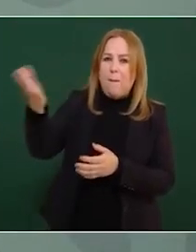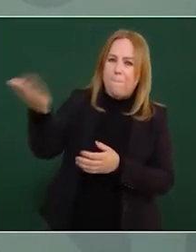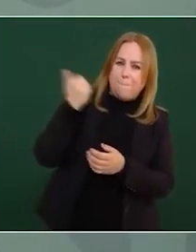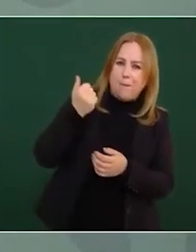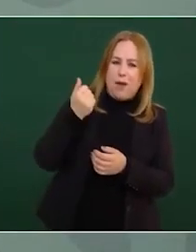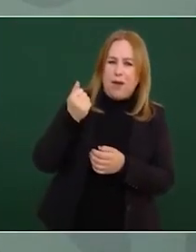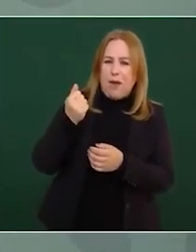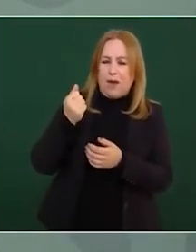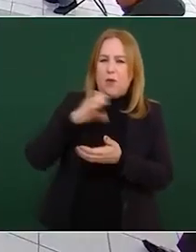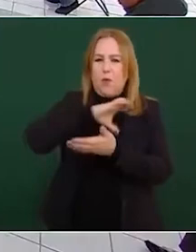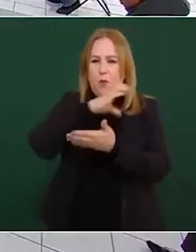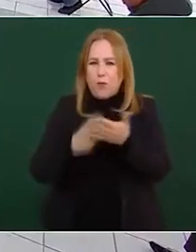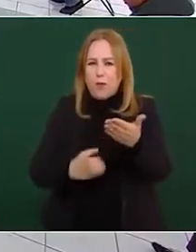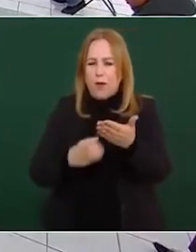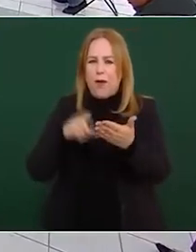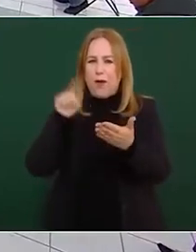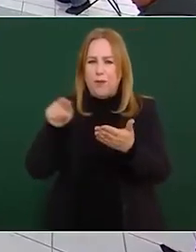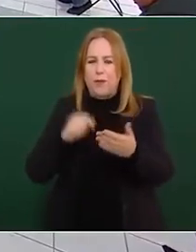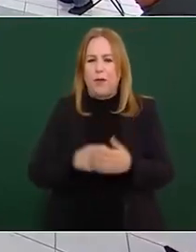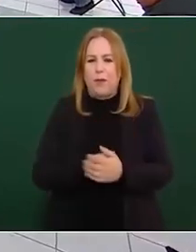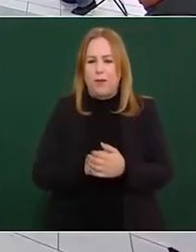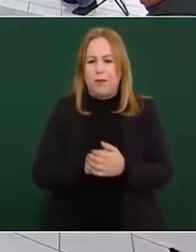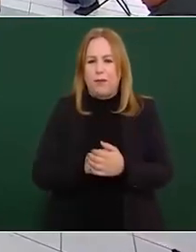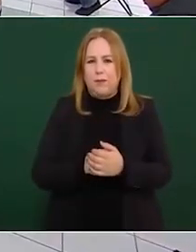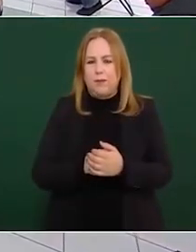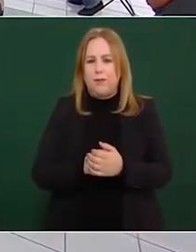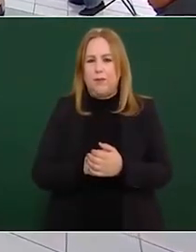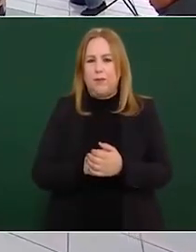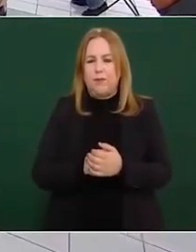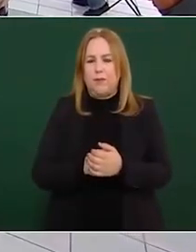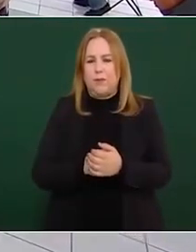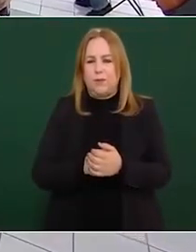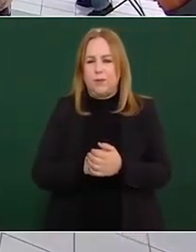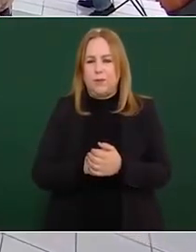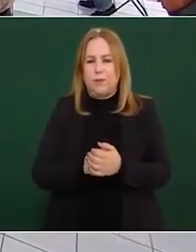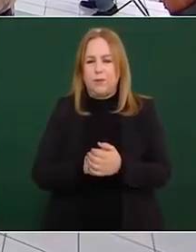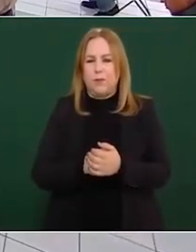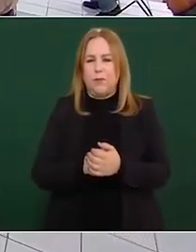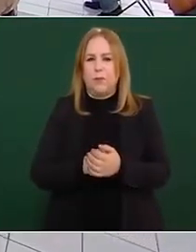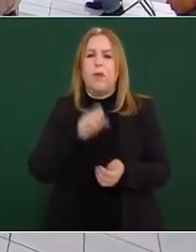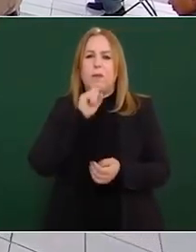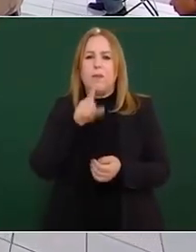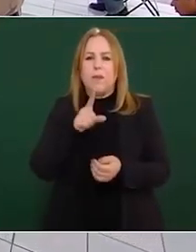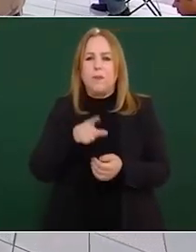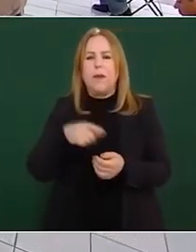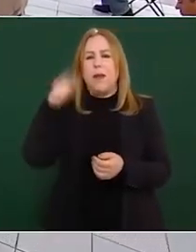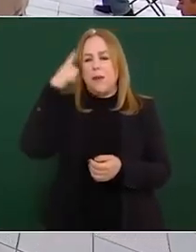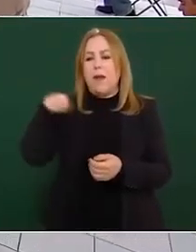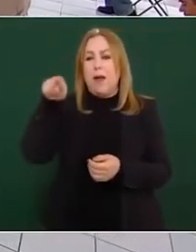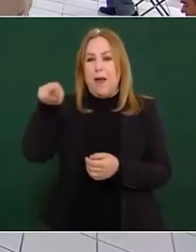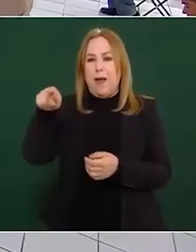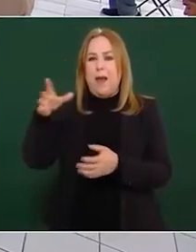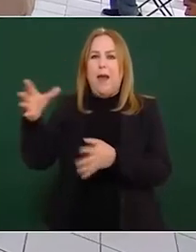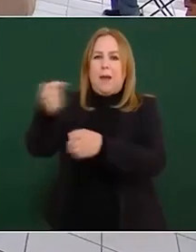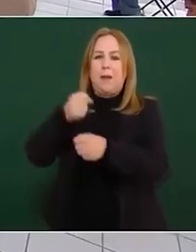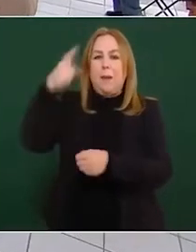por un partido de Estados Unidos que no voy a mencionar también para una campaña presidencial